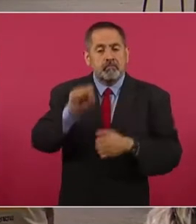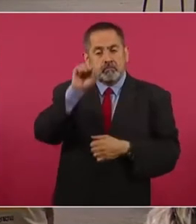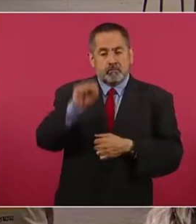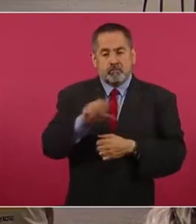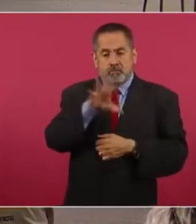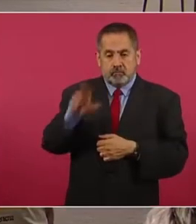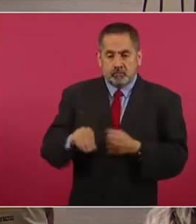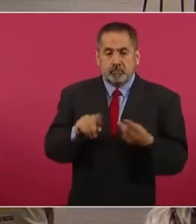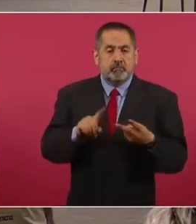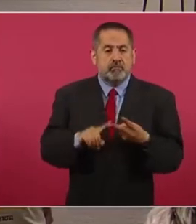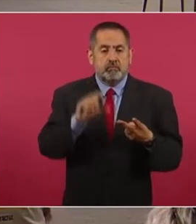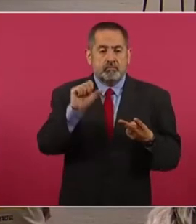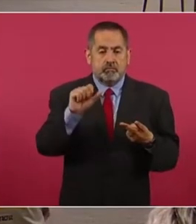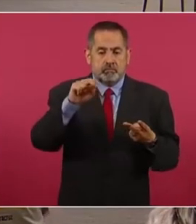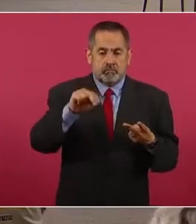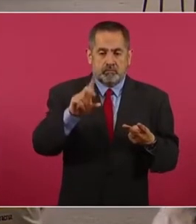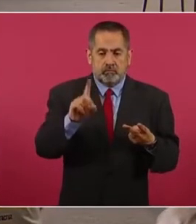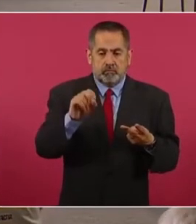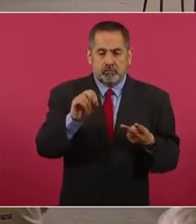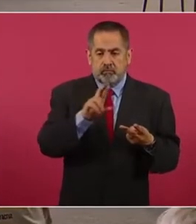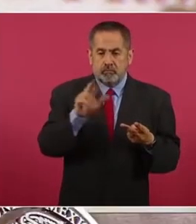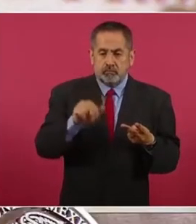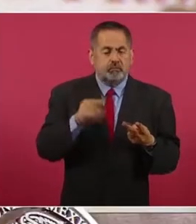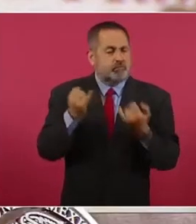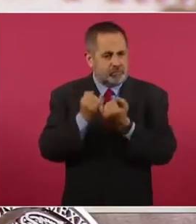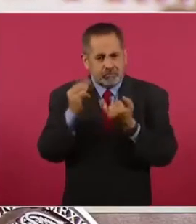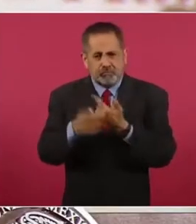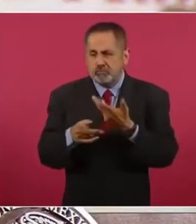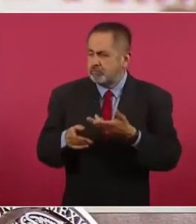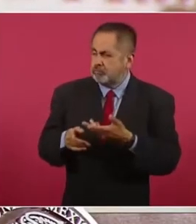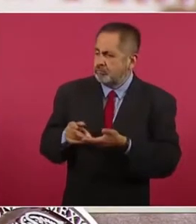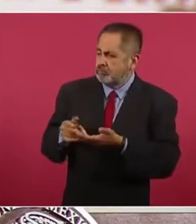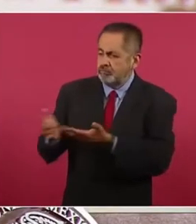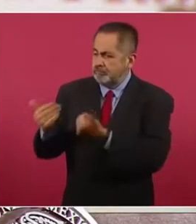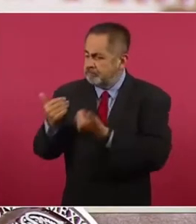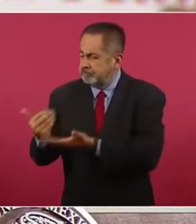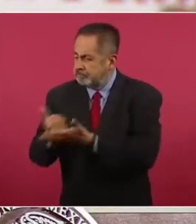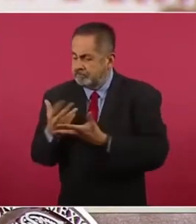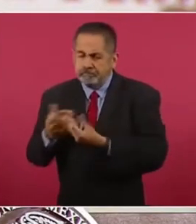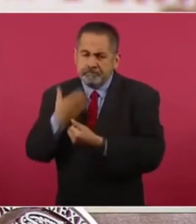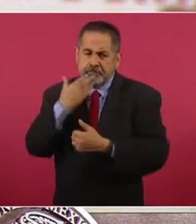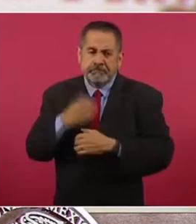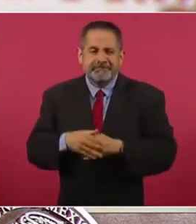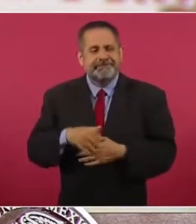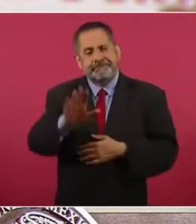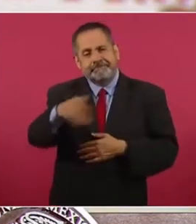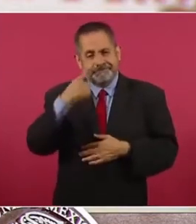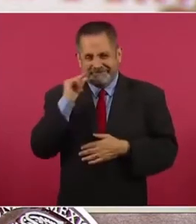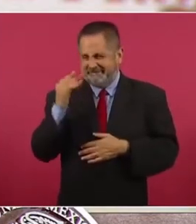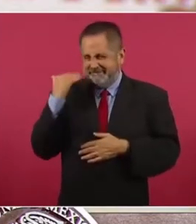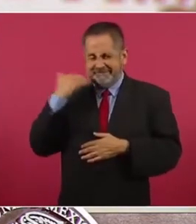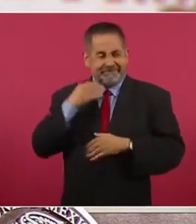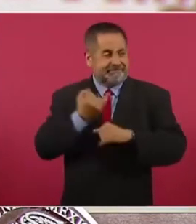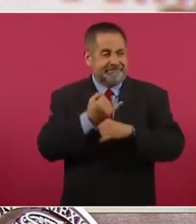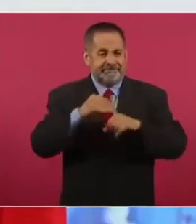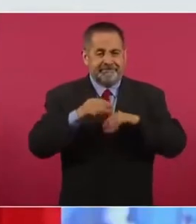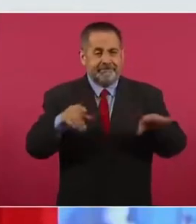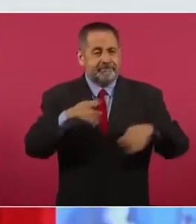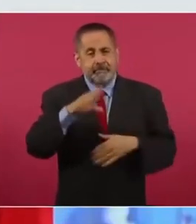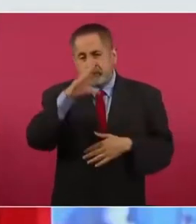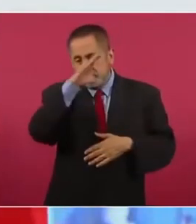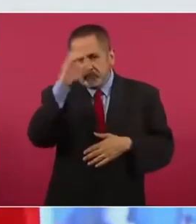y Andorra. Sobre este tema, uno de los ataques más recientes que se viralizó en los últimos días fue un